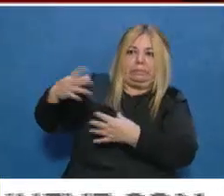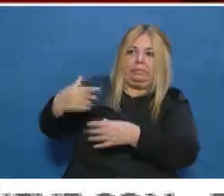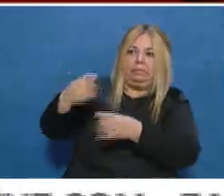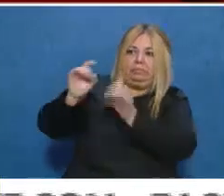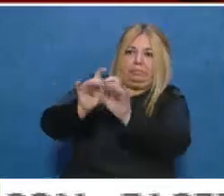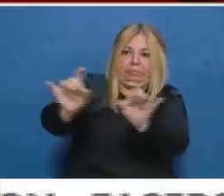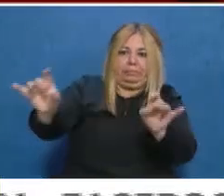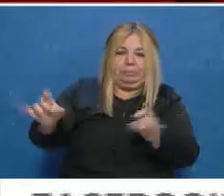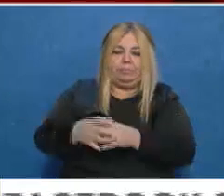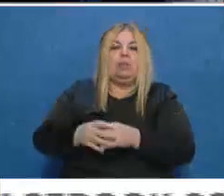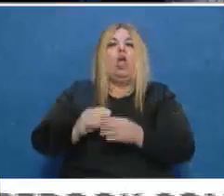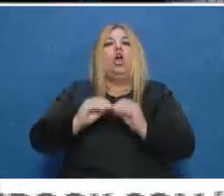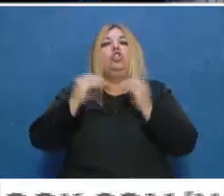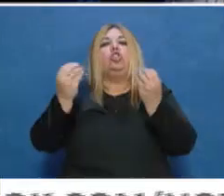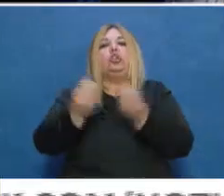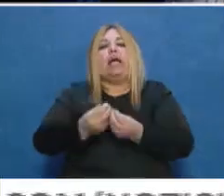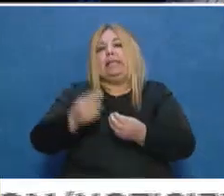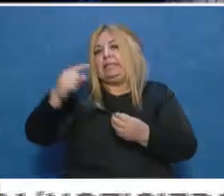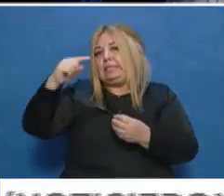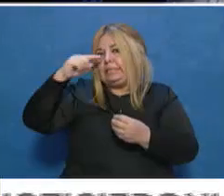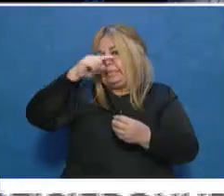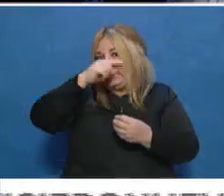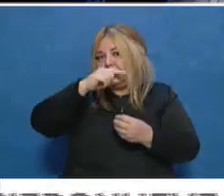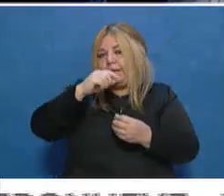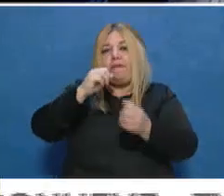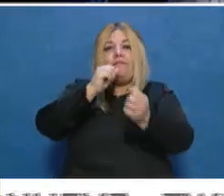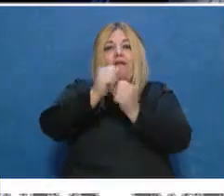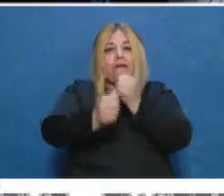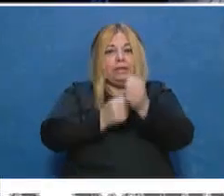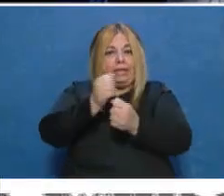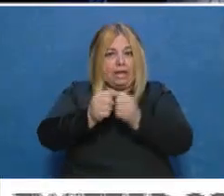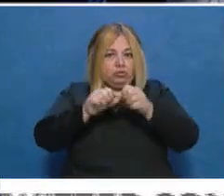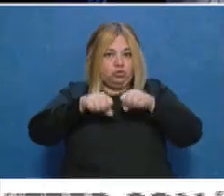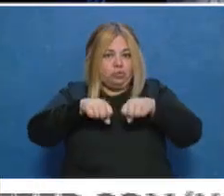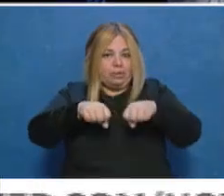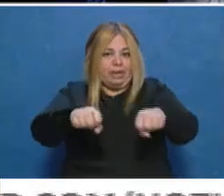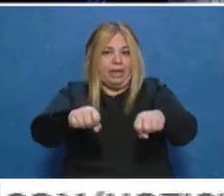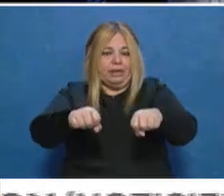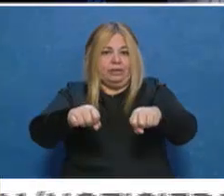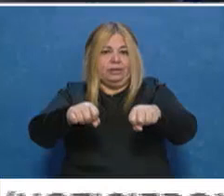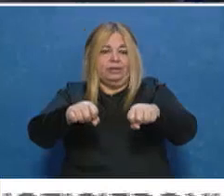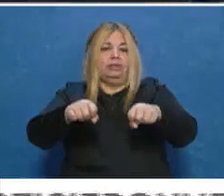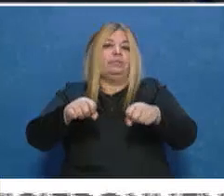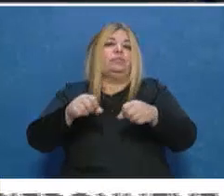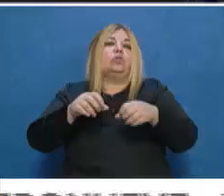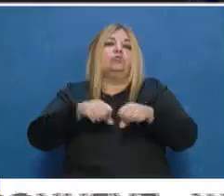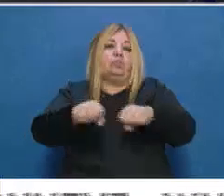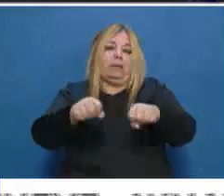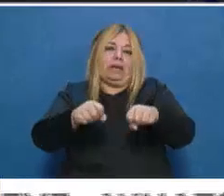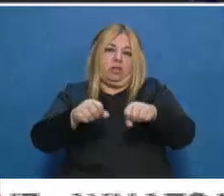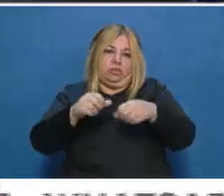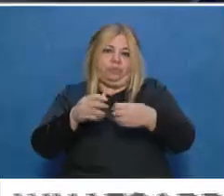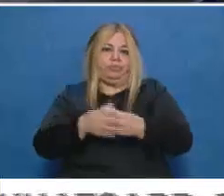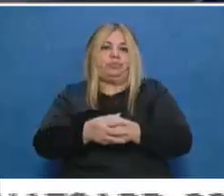personas que están infectadas en una fábrica que corresponde y que pertenece a una cadena local de